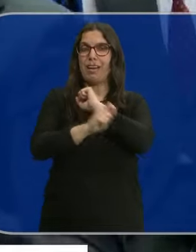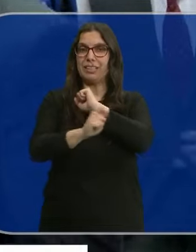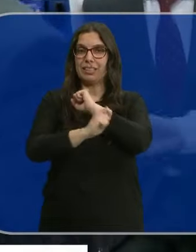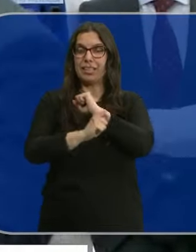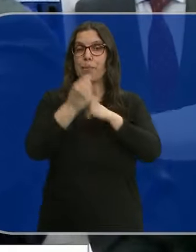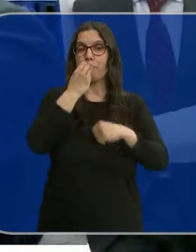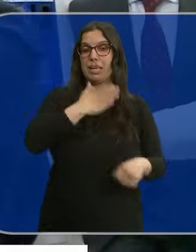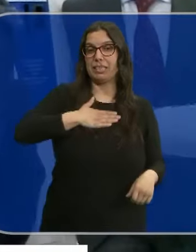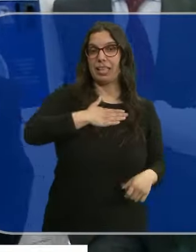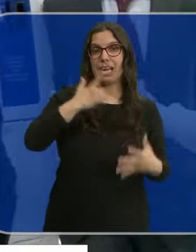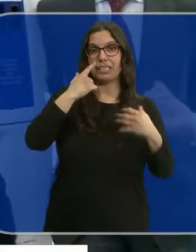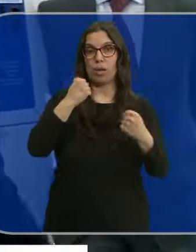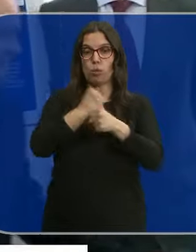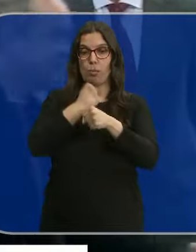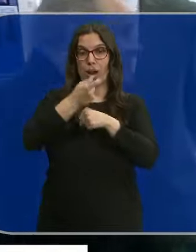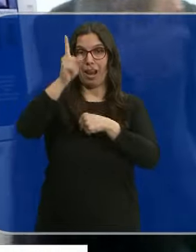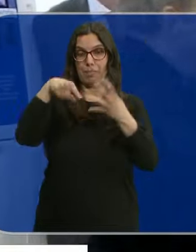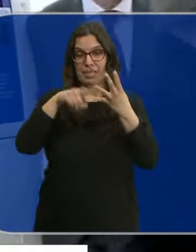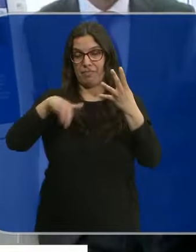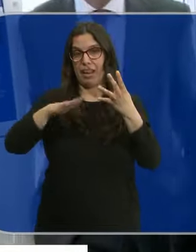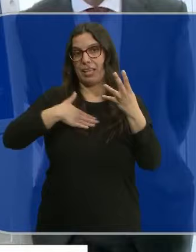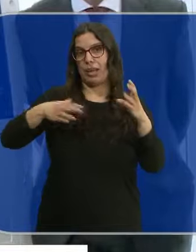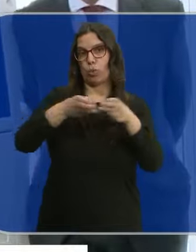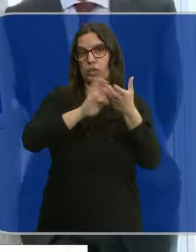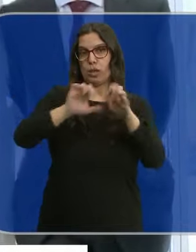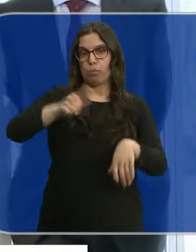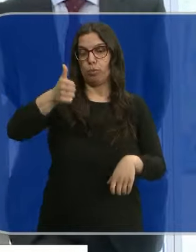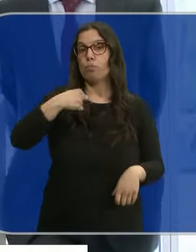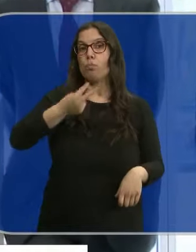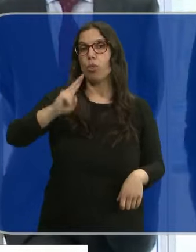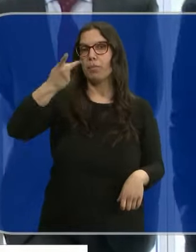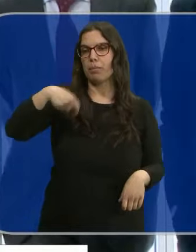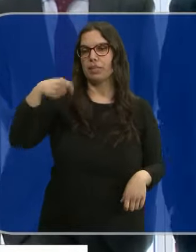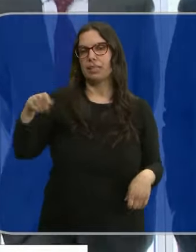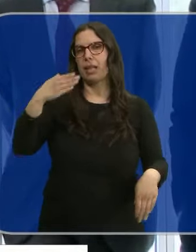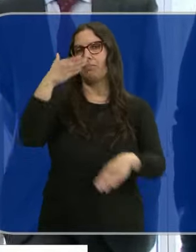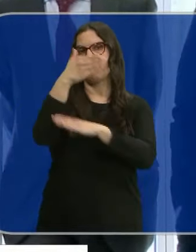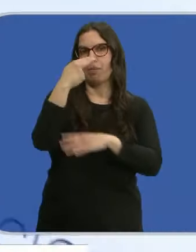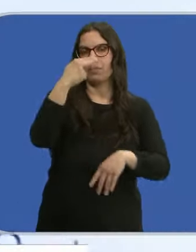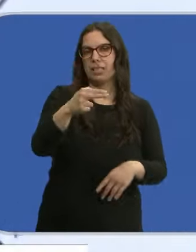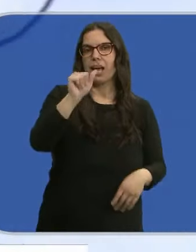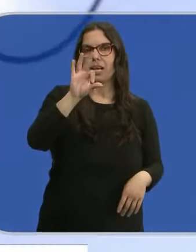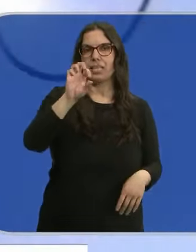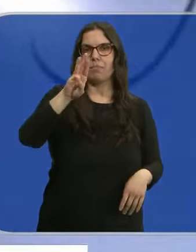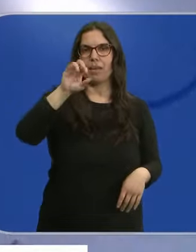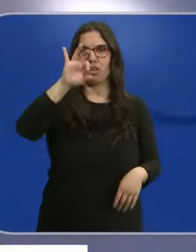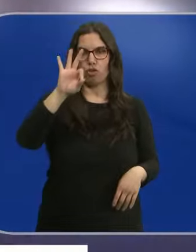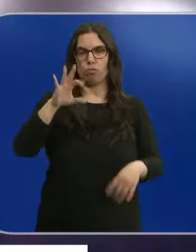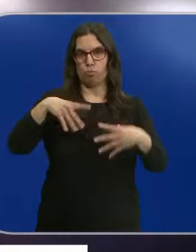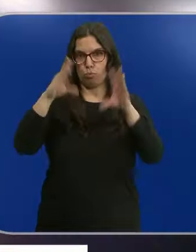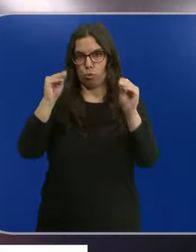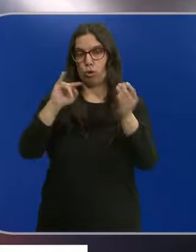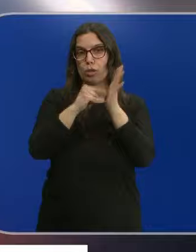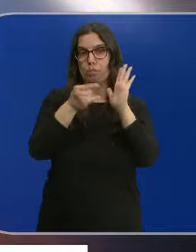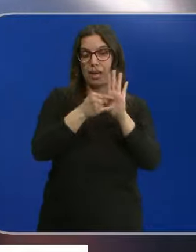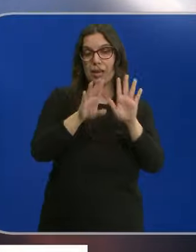y salud laboral que la Junta aprobará a final de mes. Así lo ha anunciado el vicepresidente durante una visita a Sepello, en Burgos. El plan se suma a